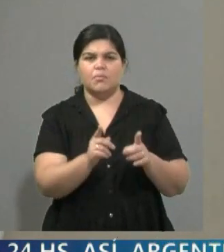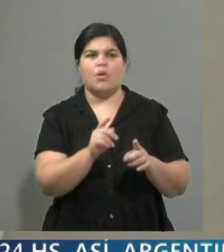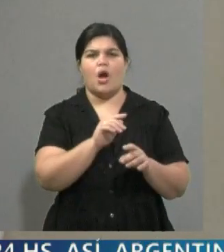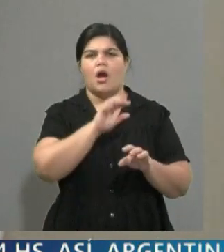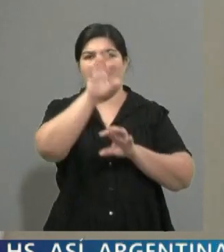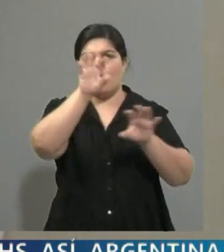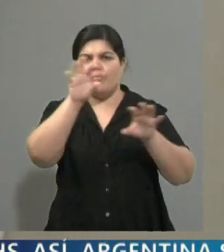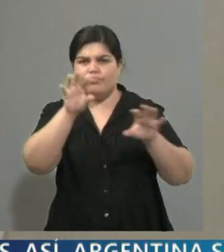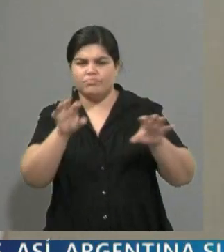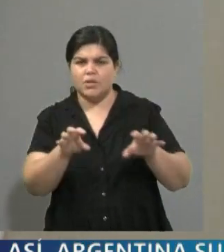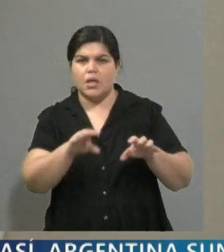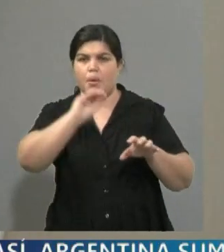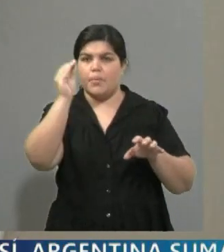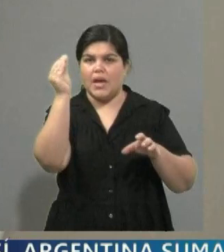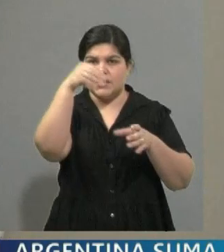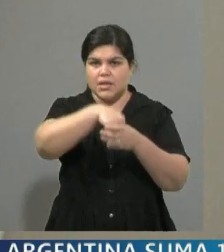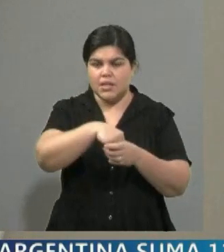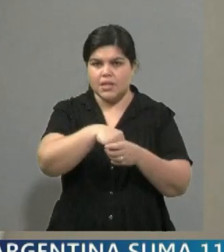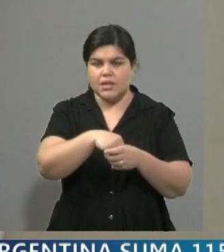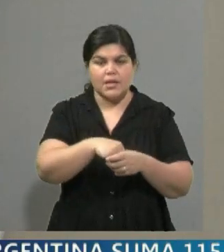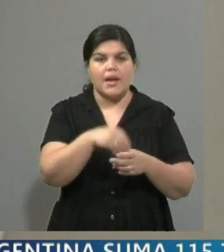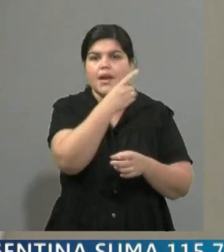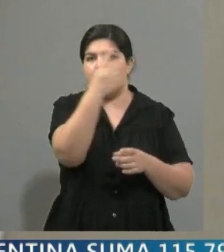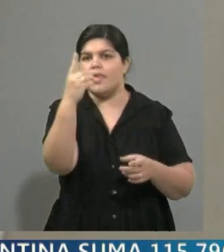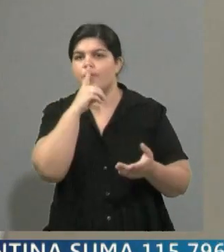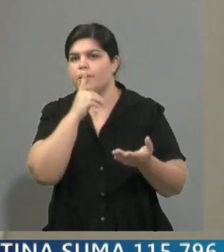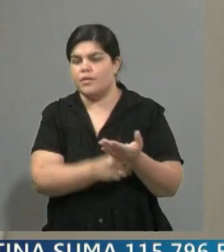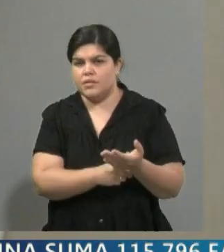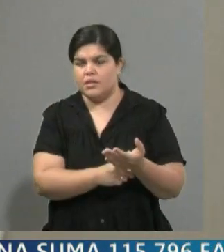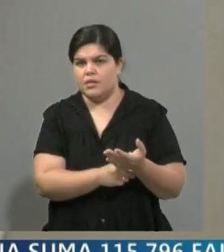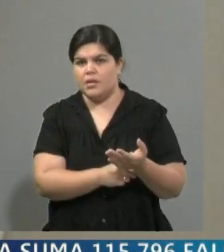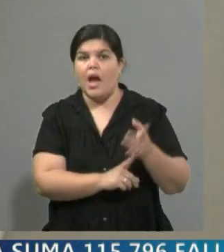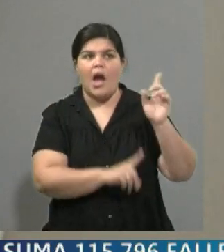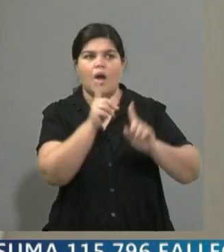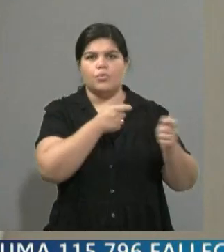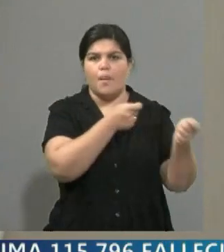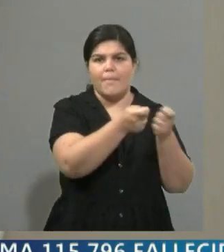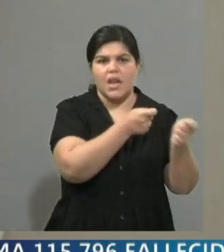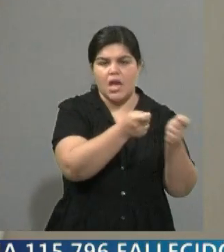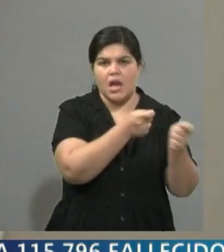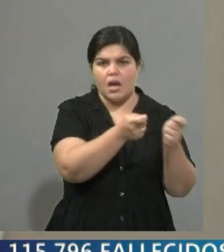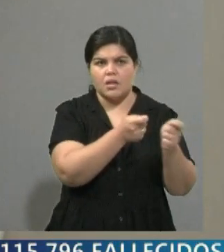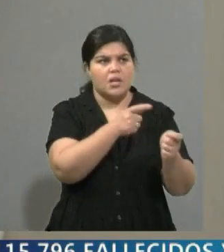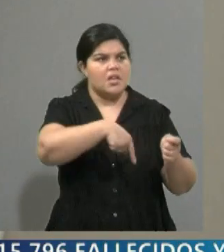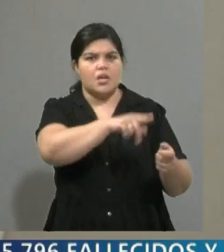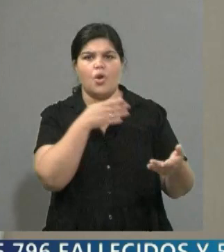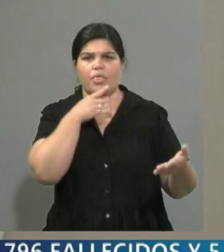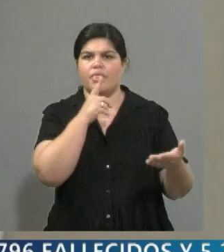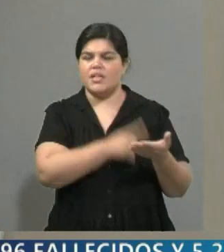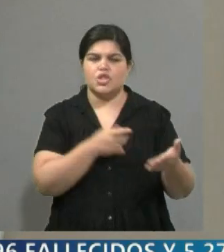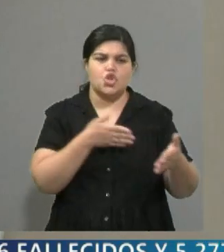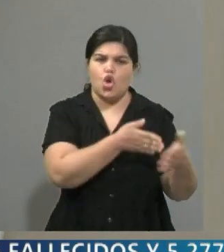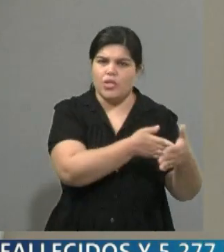estados de Brasil, de manera autónoma cada uno tiene una decisión e incluso le ha cuestionado cómo algunos se han manejado frente a la pandemia, que han tenido medidas mucho más estrictas